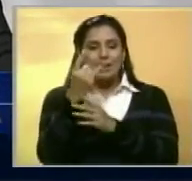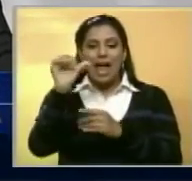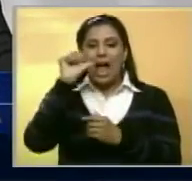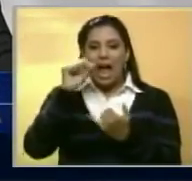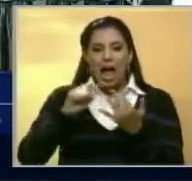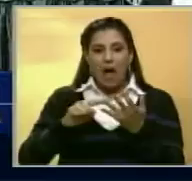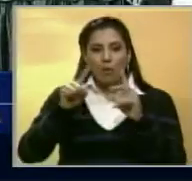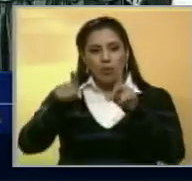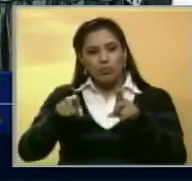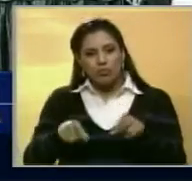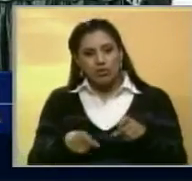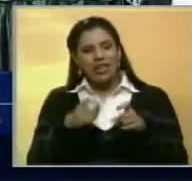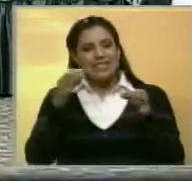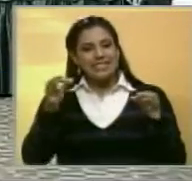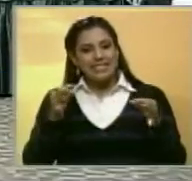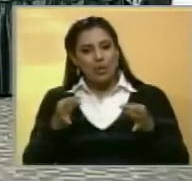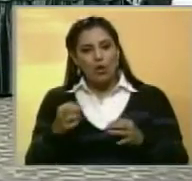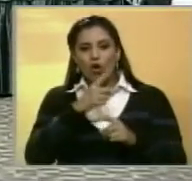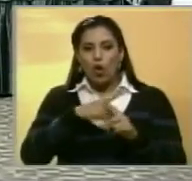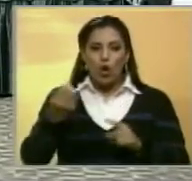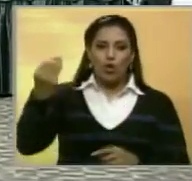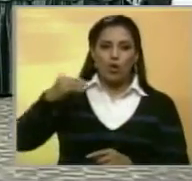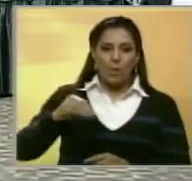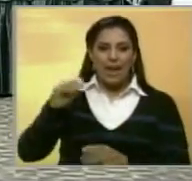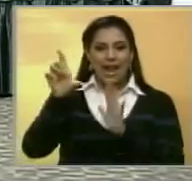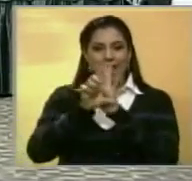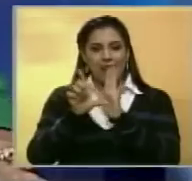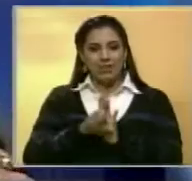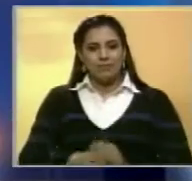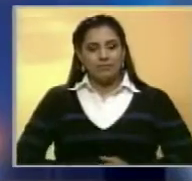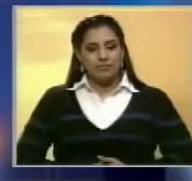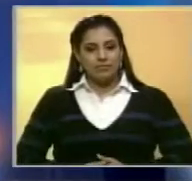agua, para riego, la seguridad y adecuar el marco legal.